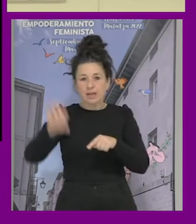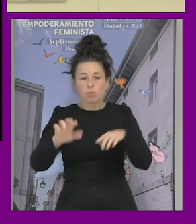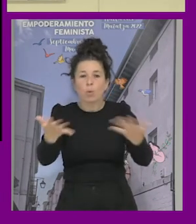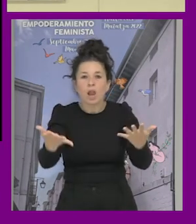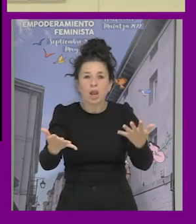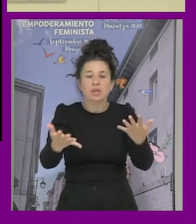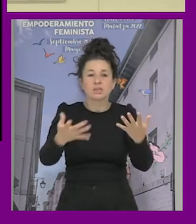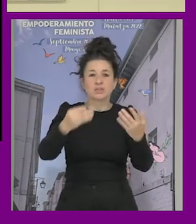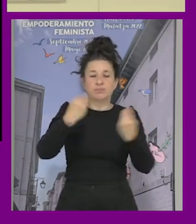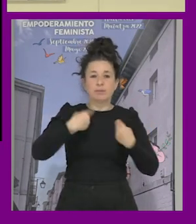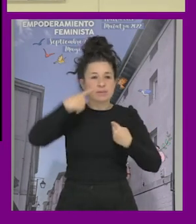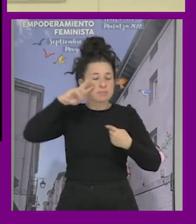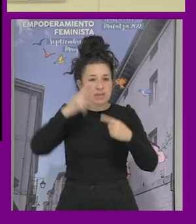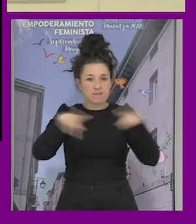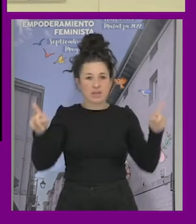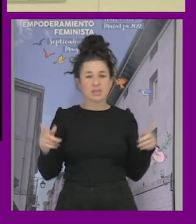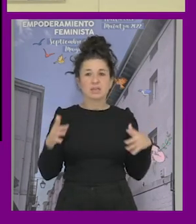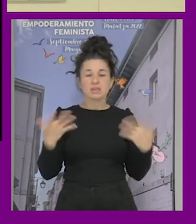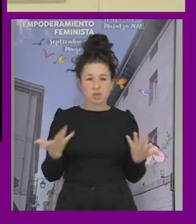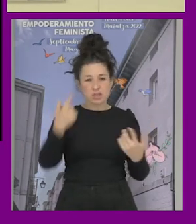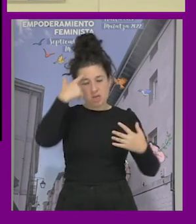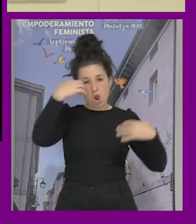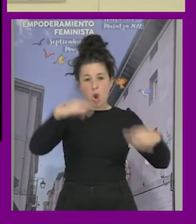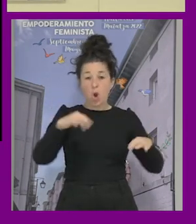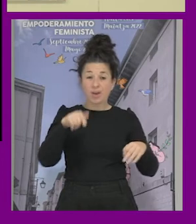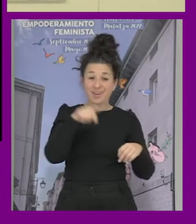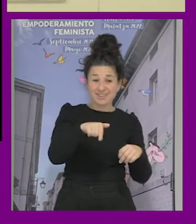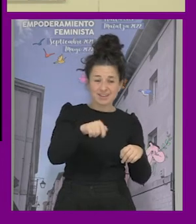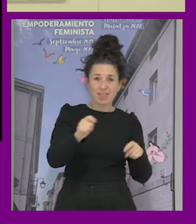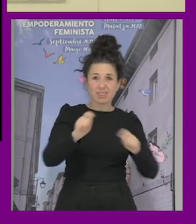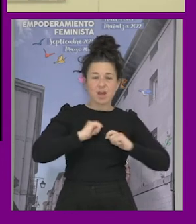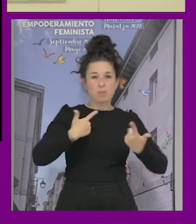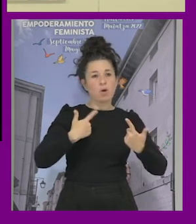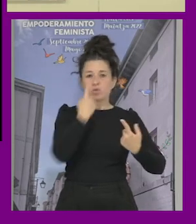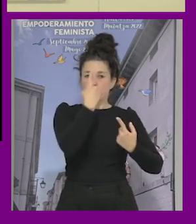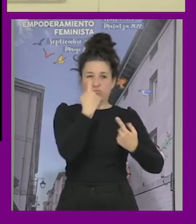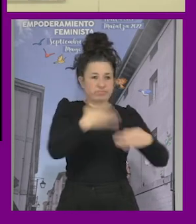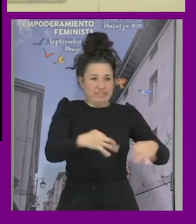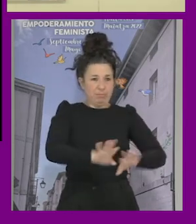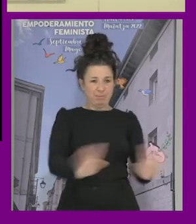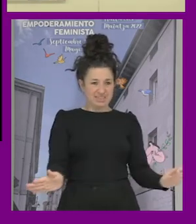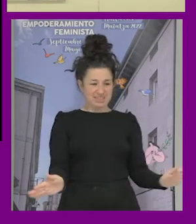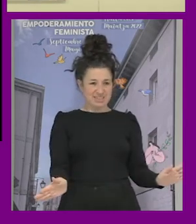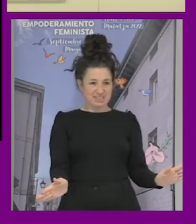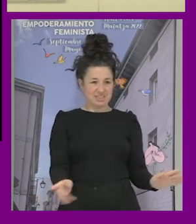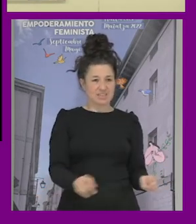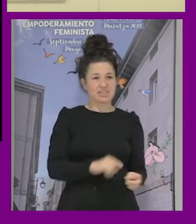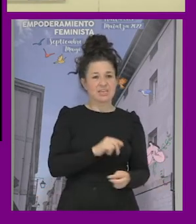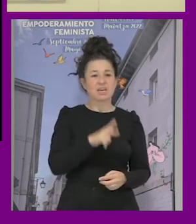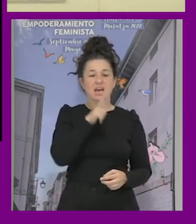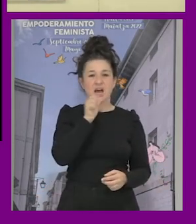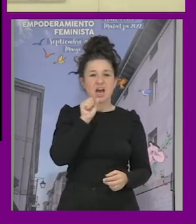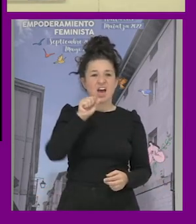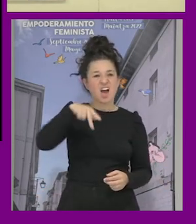es muy complejo y esta lógica tiende a simplificar y además produce lo que Hancock llama las